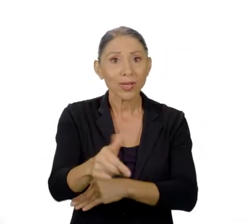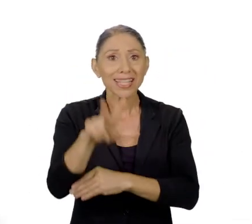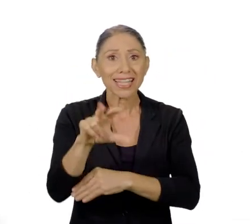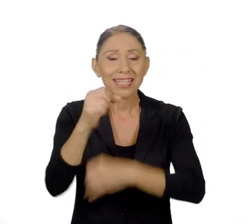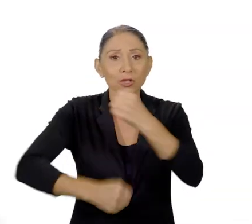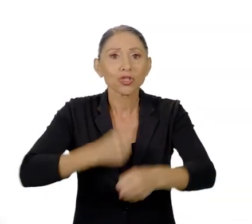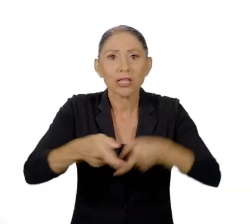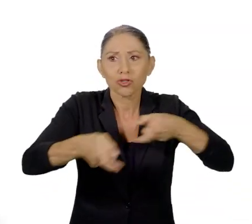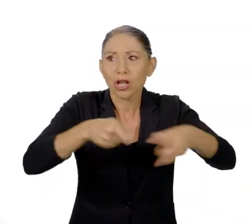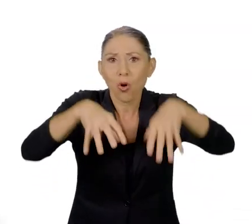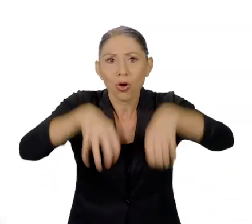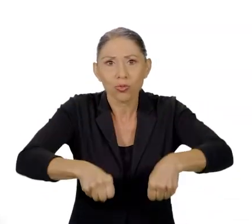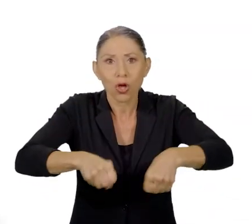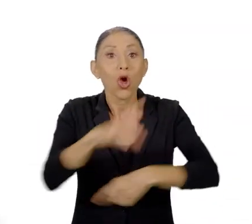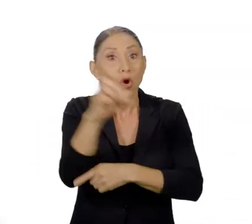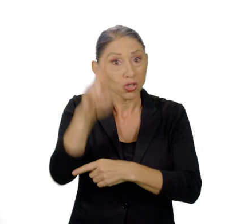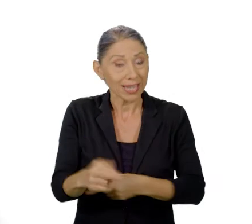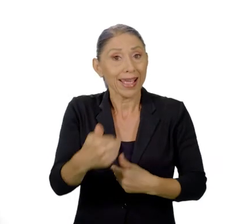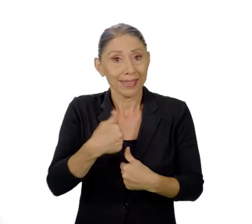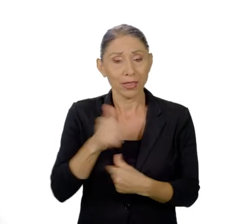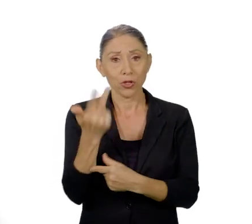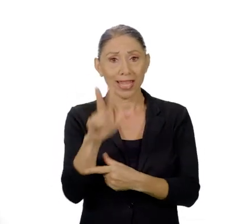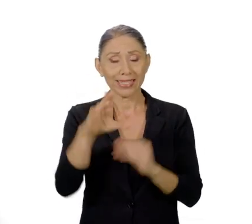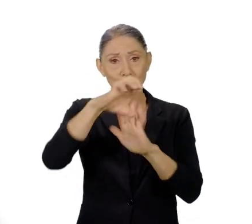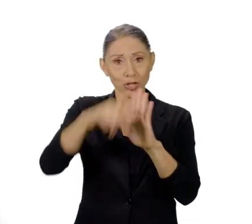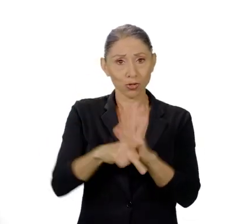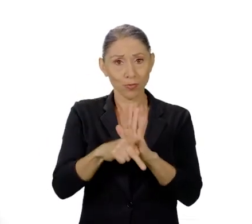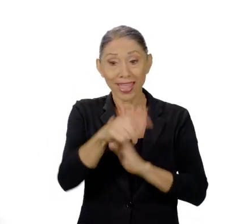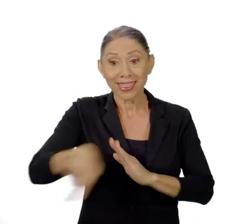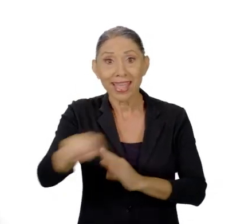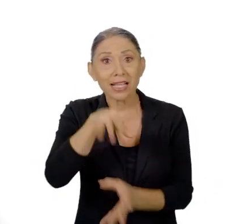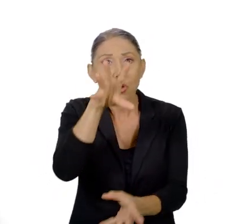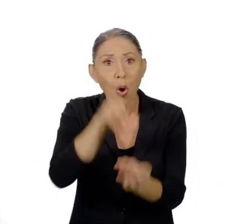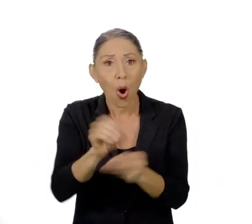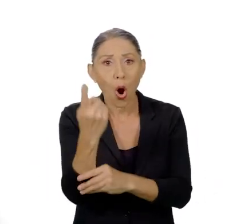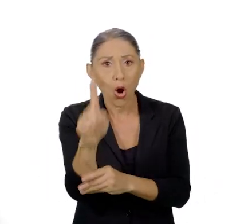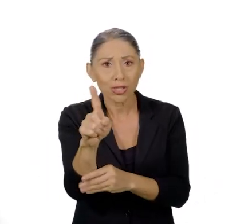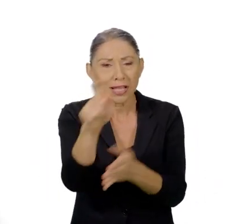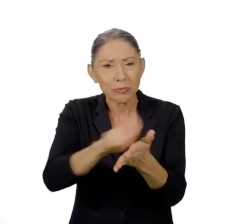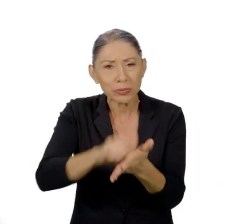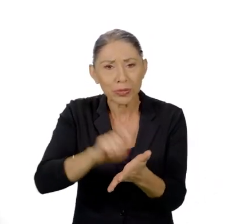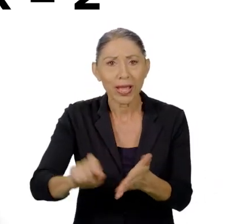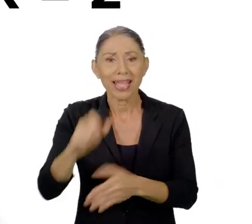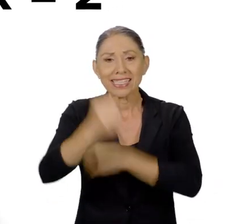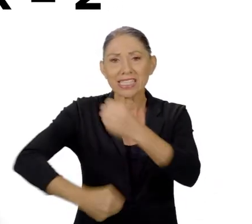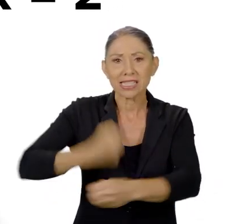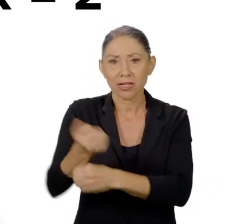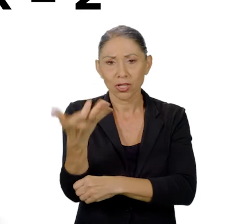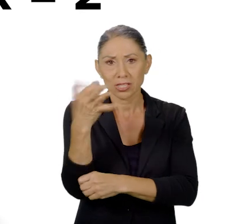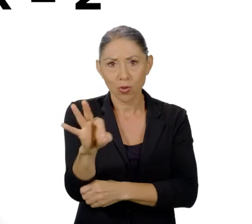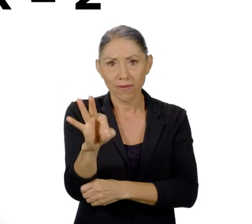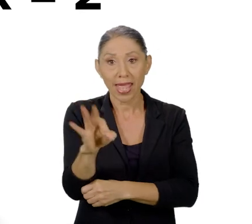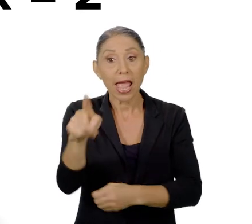colonización. Costa Rica ha tenido 13 constituciones políticas, de las cuales 11 se crearon en el siglo XIX,